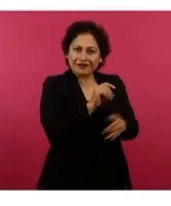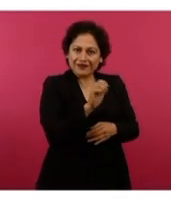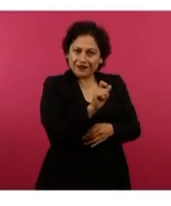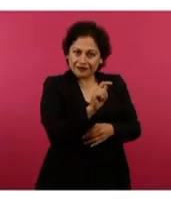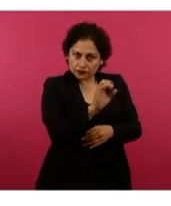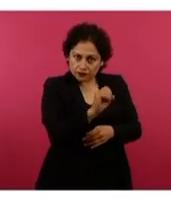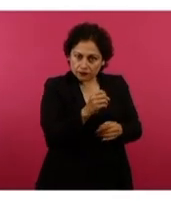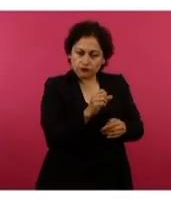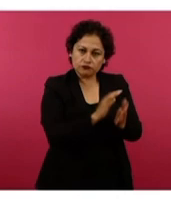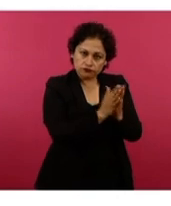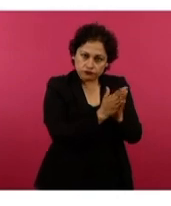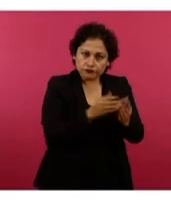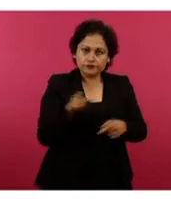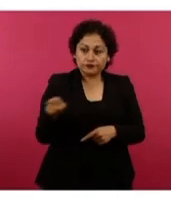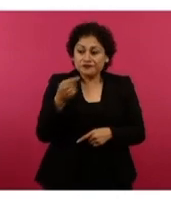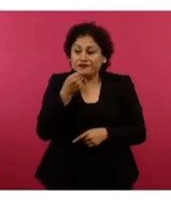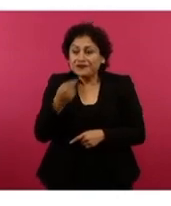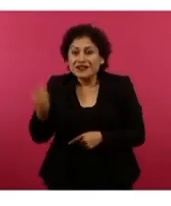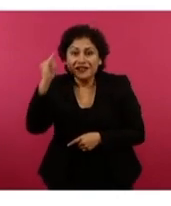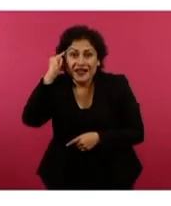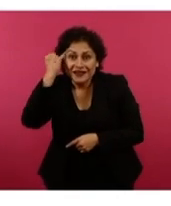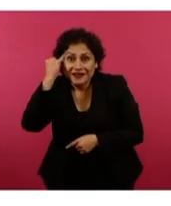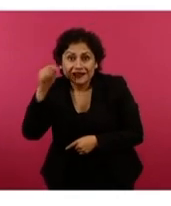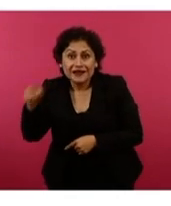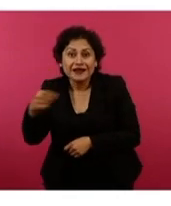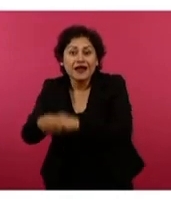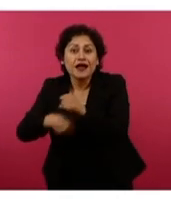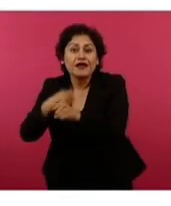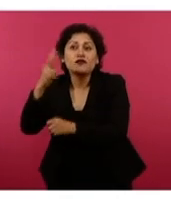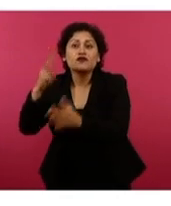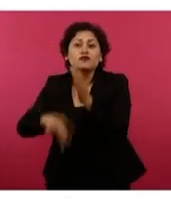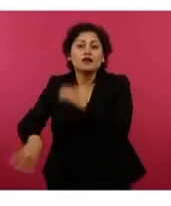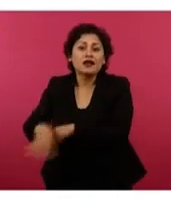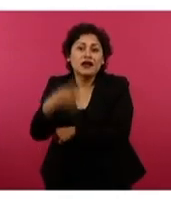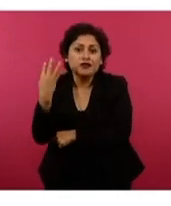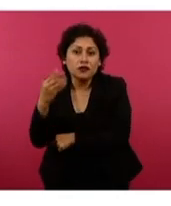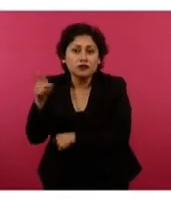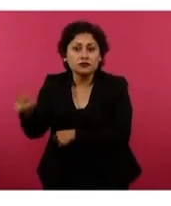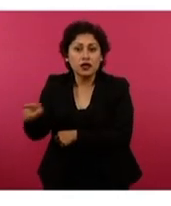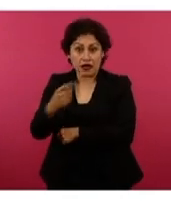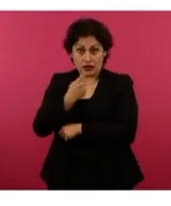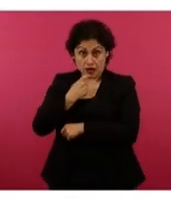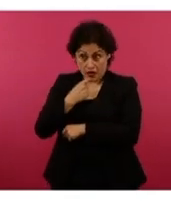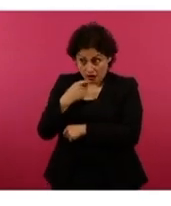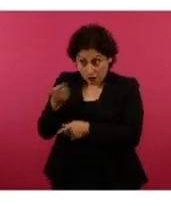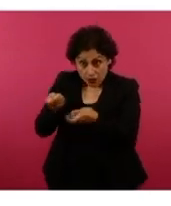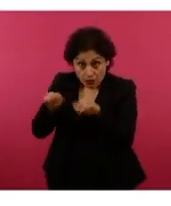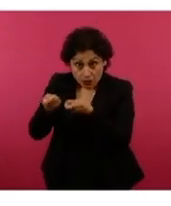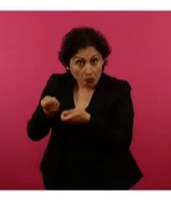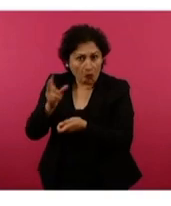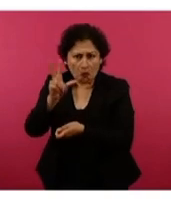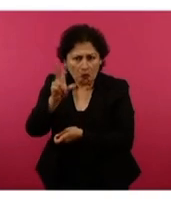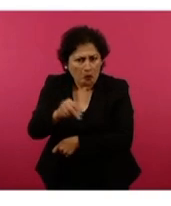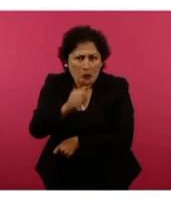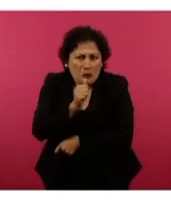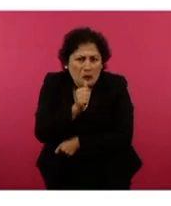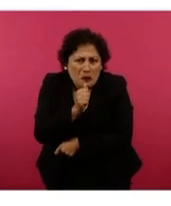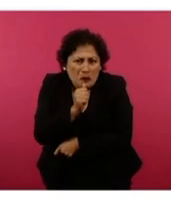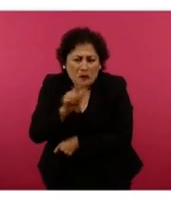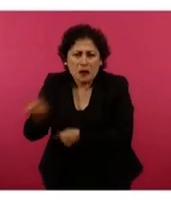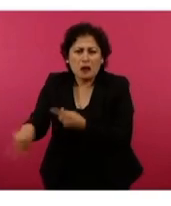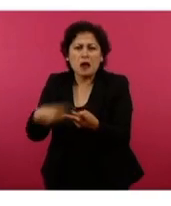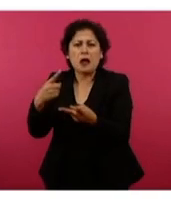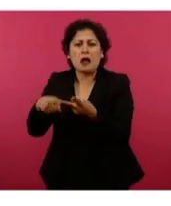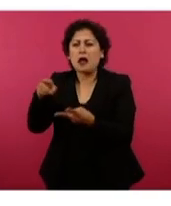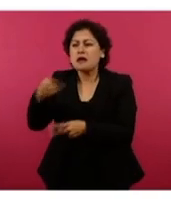En el 2014, AMLO todavía ni era presidente. Aún no se hacían los cambios a los libros de texto. Literal es una niña narrando lo que ha oído, visto y